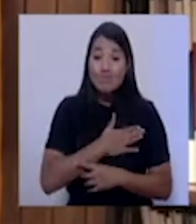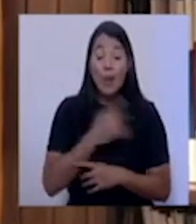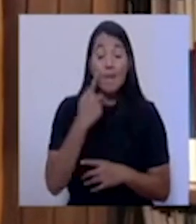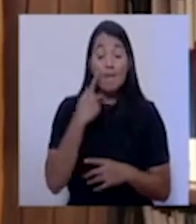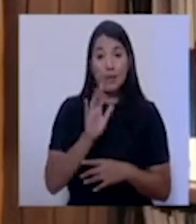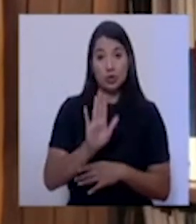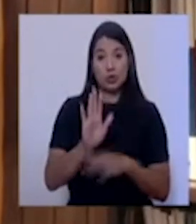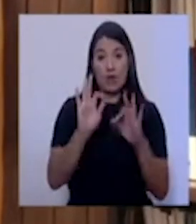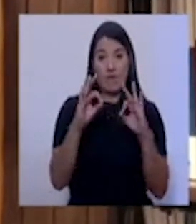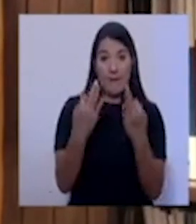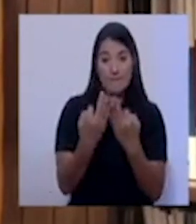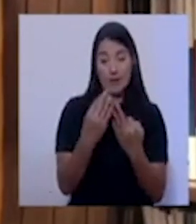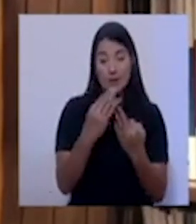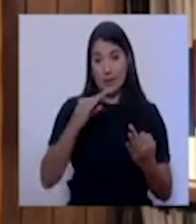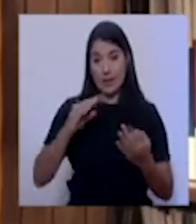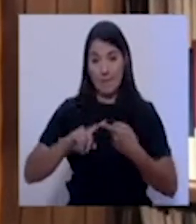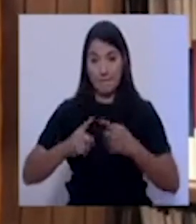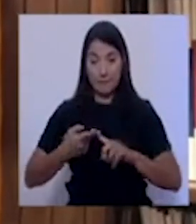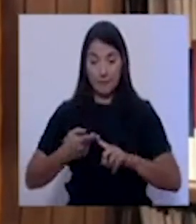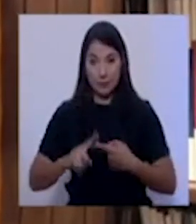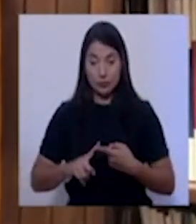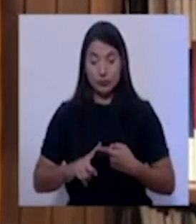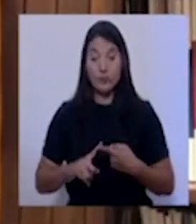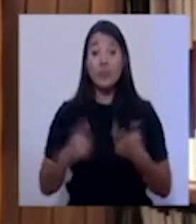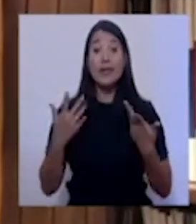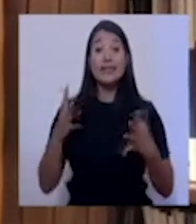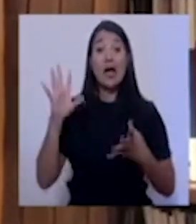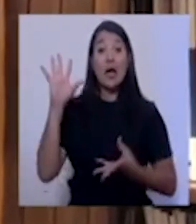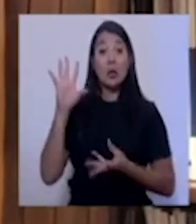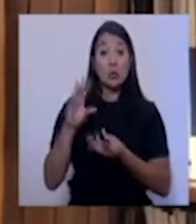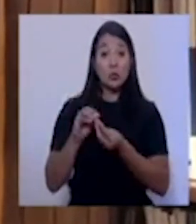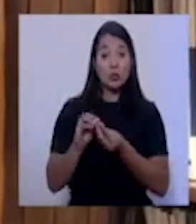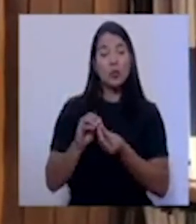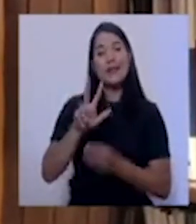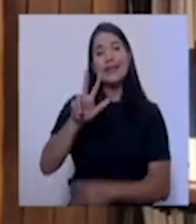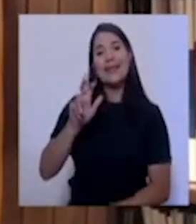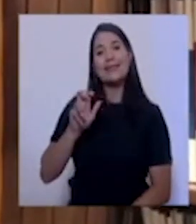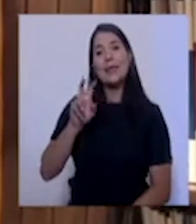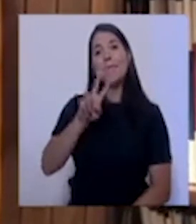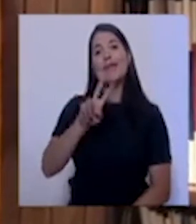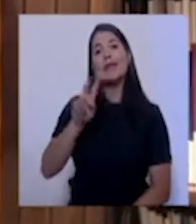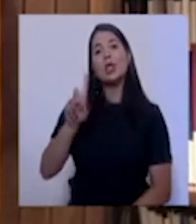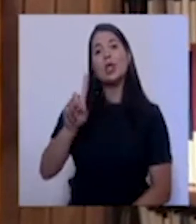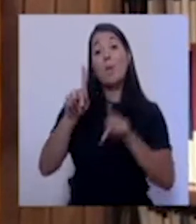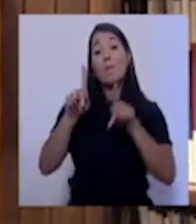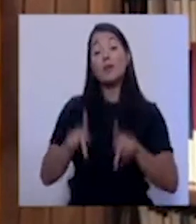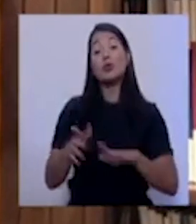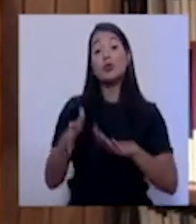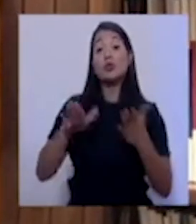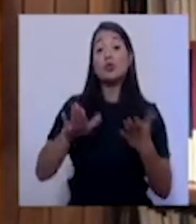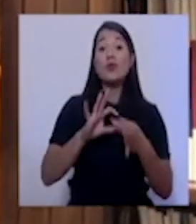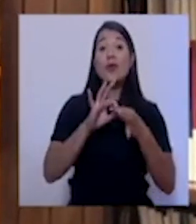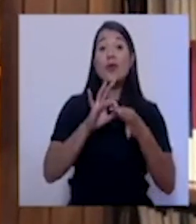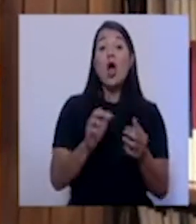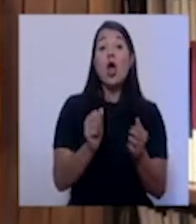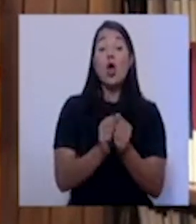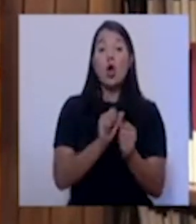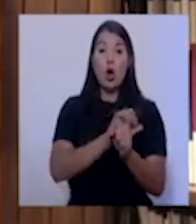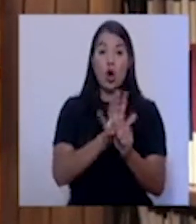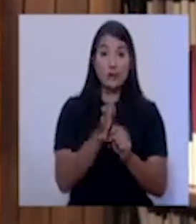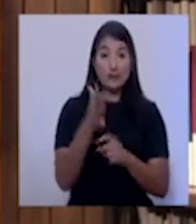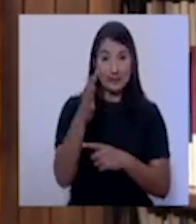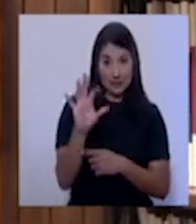los familiares y amigos. En total se contabilizan 321 fallecimientos relacionados con COVID-19,